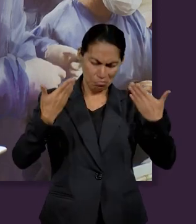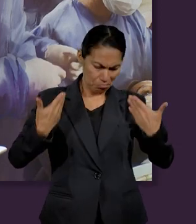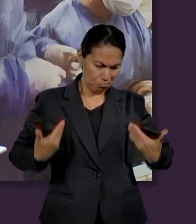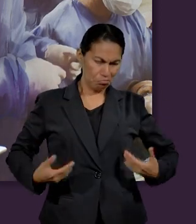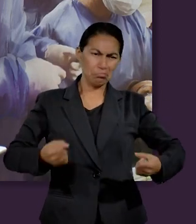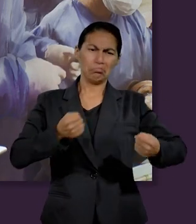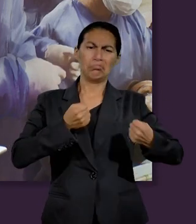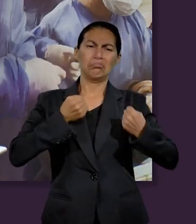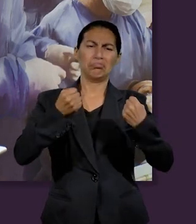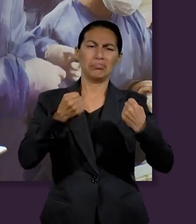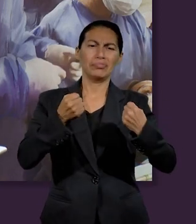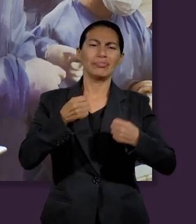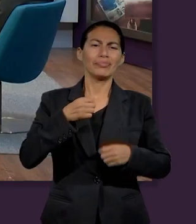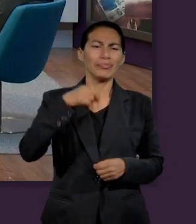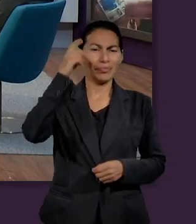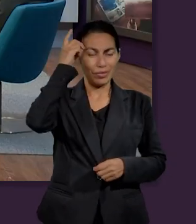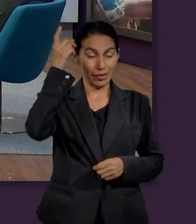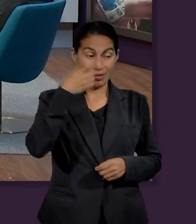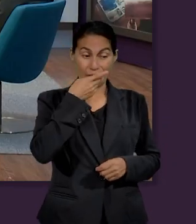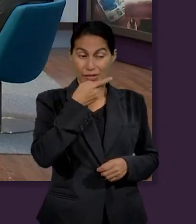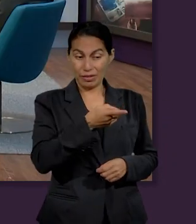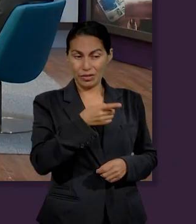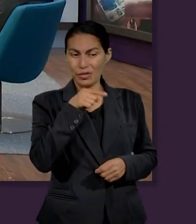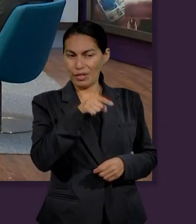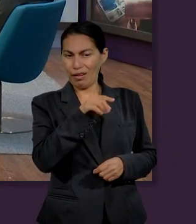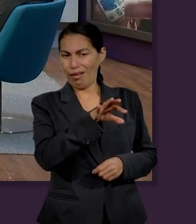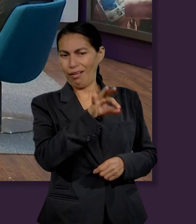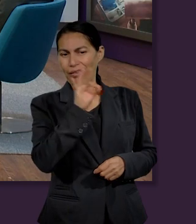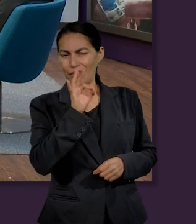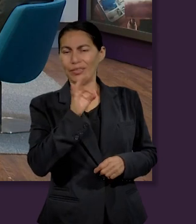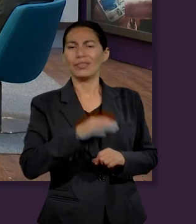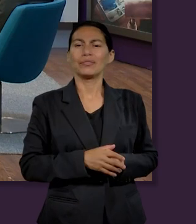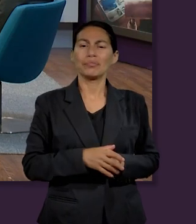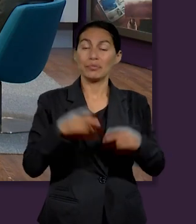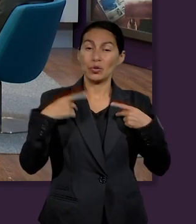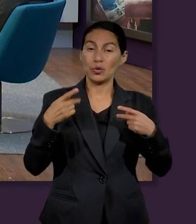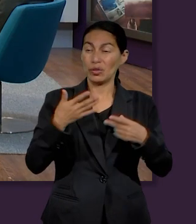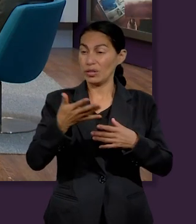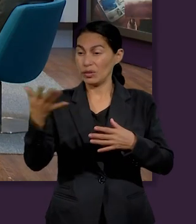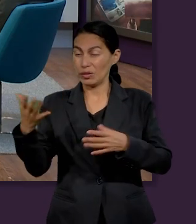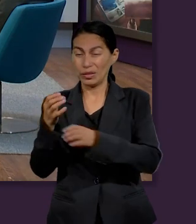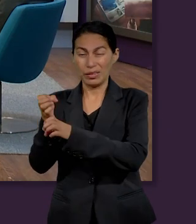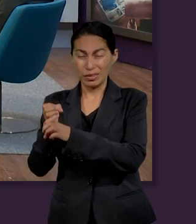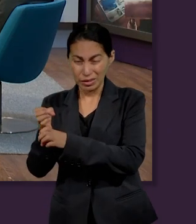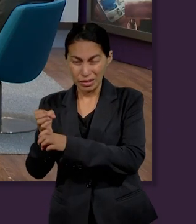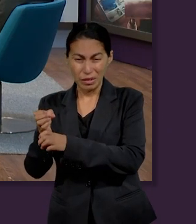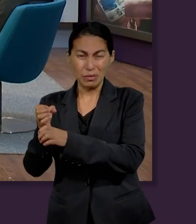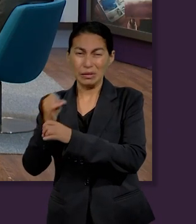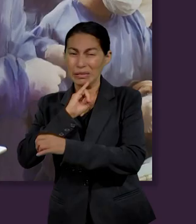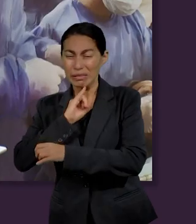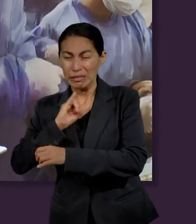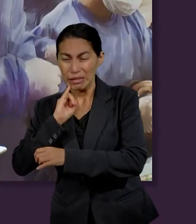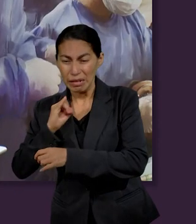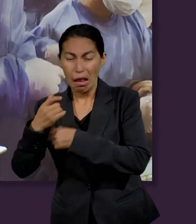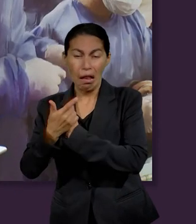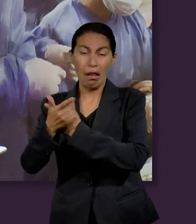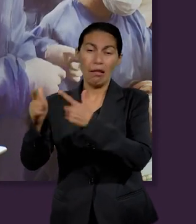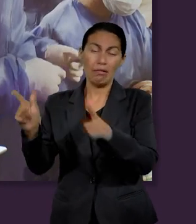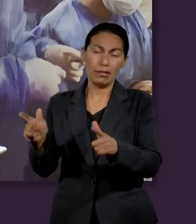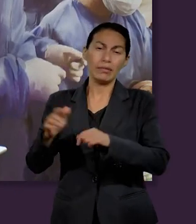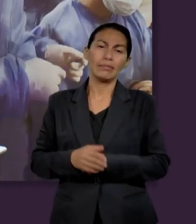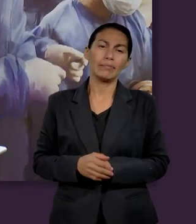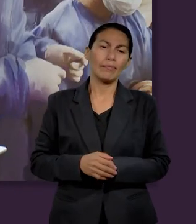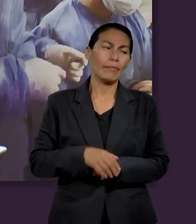con una gran capacidad física y Dios ya le había dicho que él iba a ser el elegido para libertar al pueblo de Israel